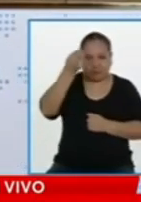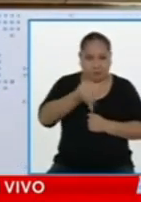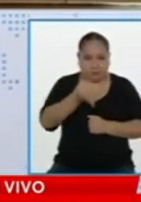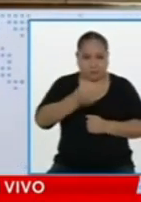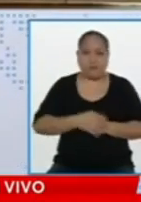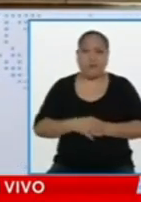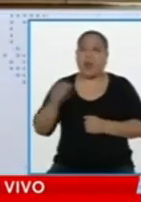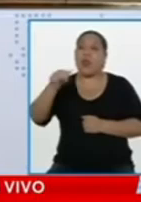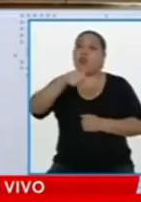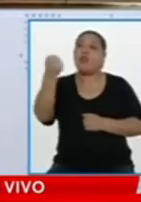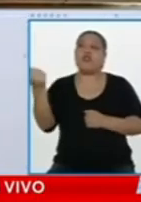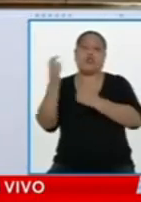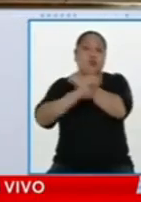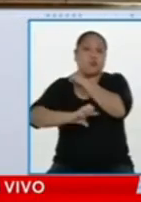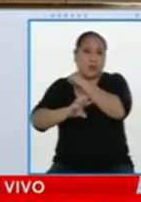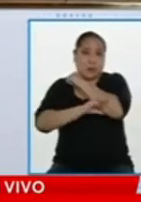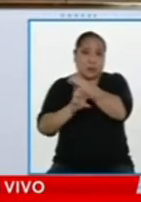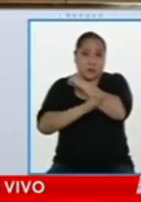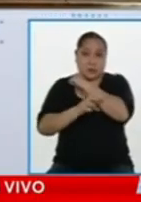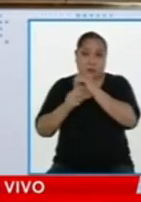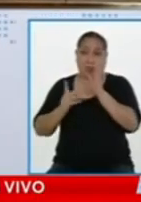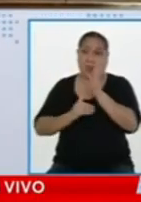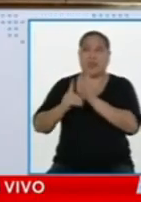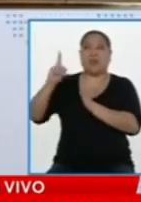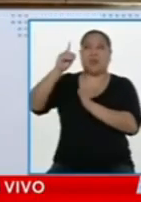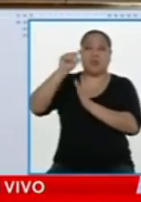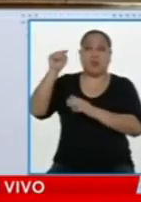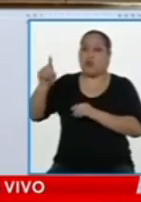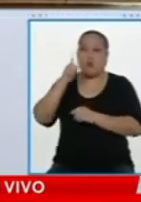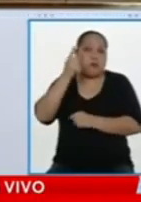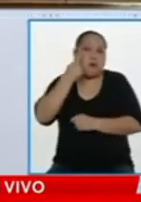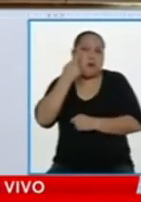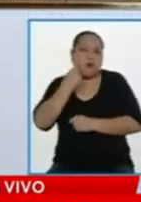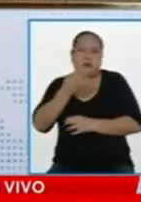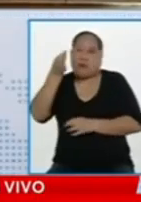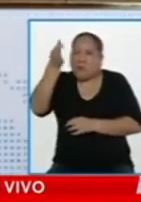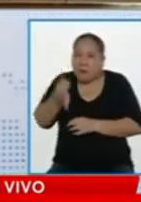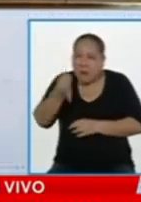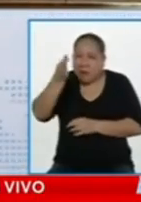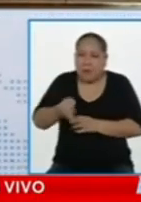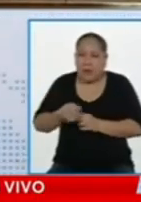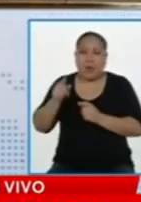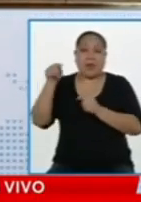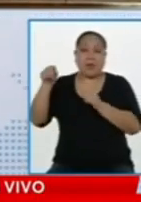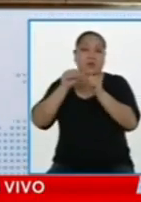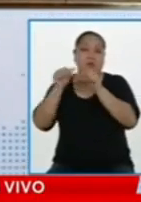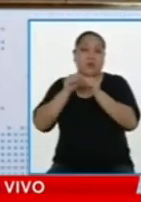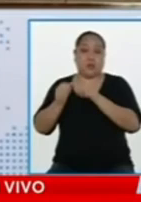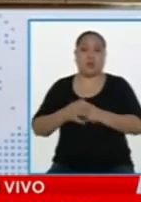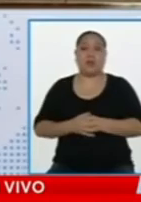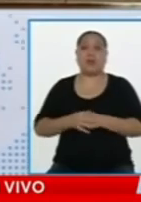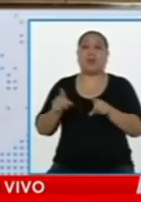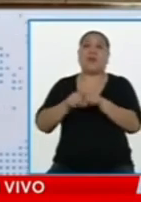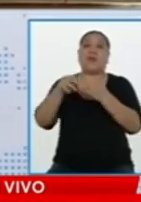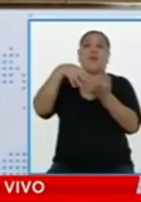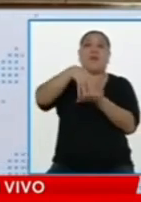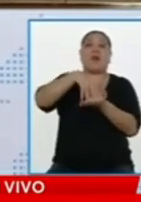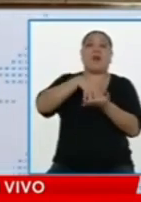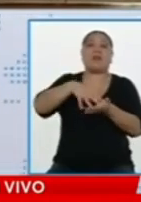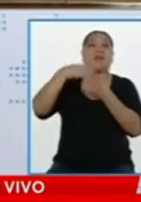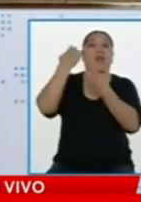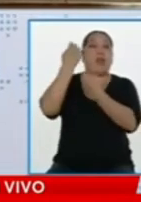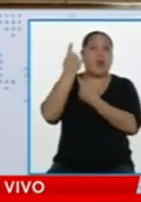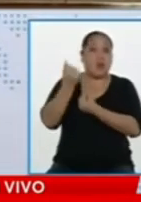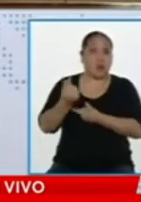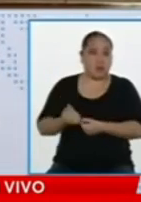Y los precios no se han disparado, han subido un poco, sí, pero esa campaña de la crisis, el 13%,